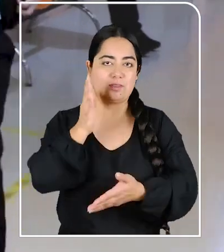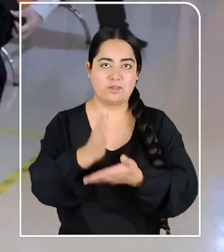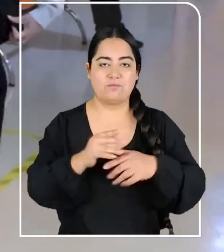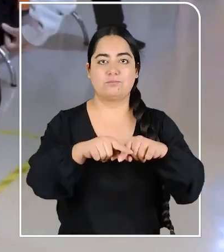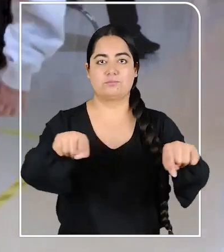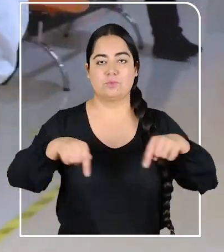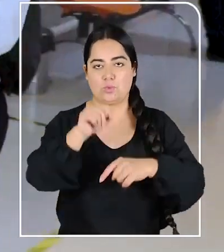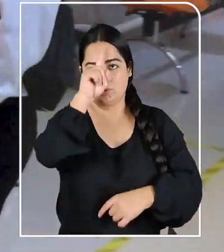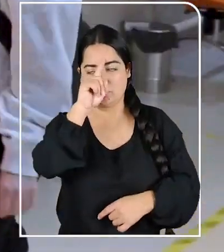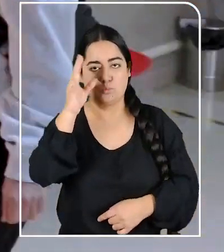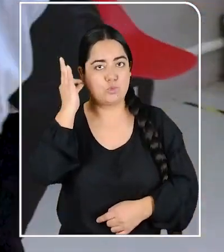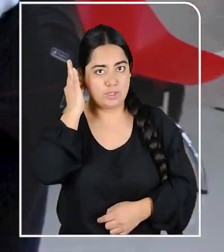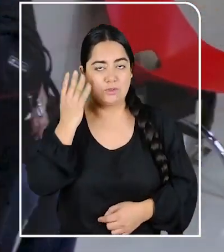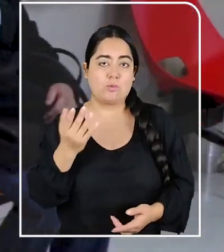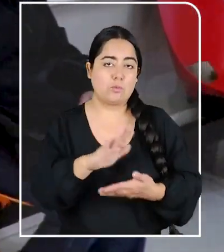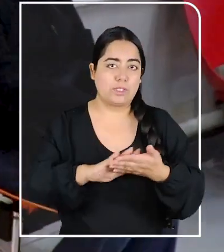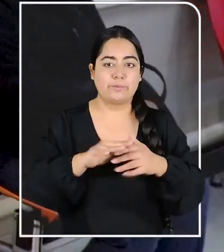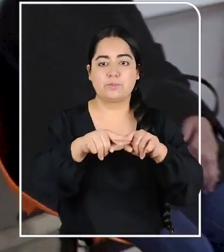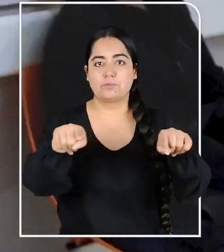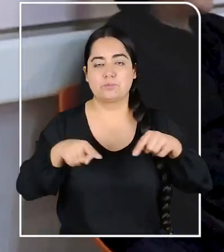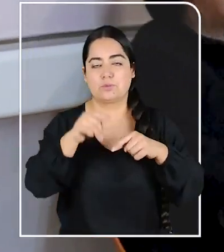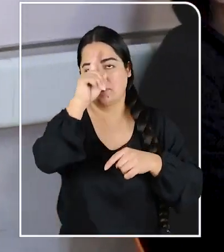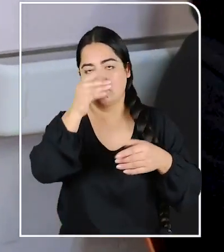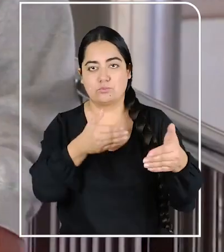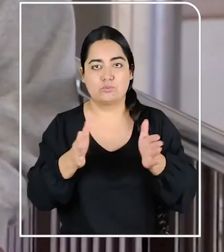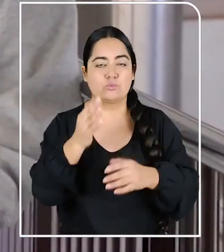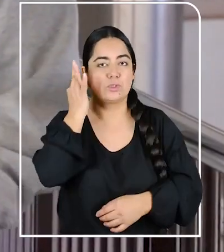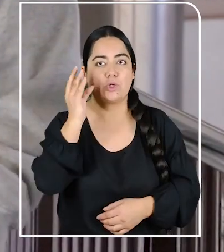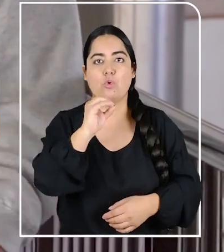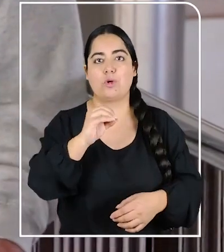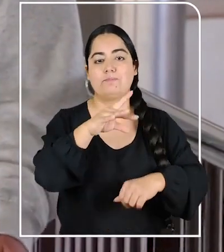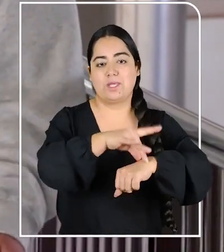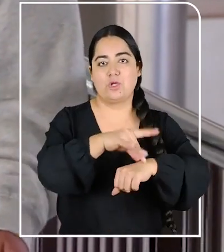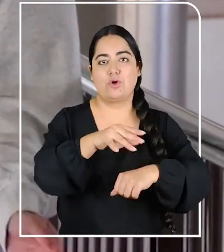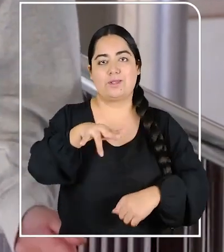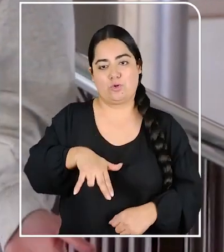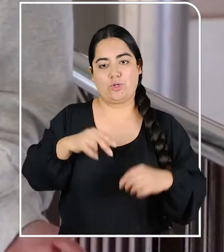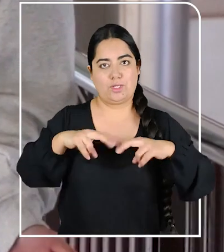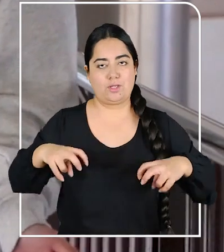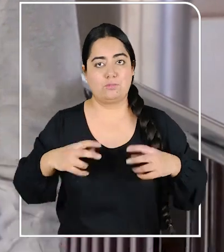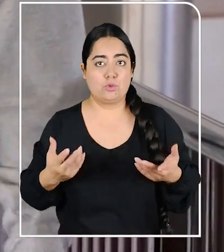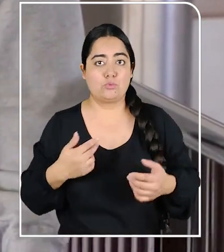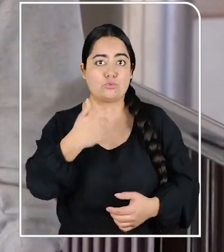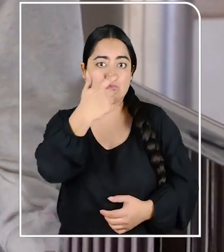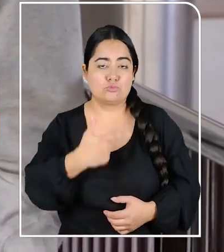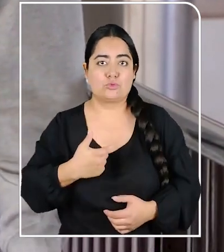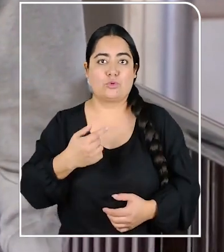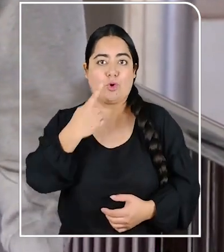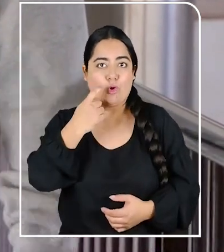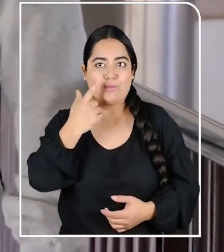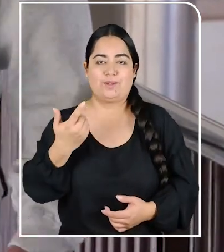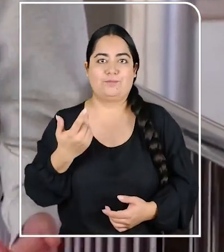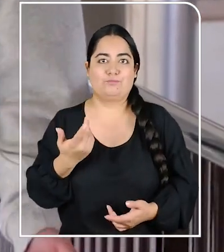tengo que atender sí o sí en un consultorio de mujer, como un polifuncionario de mujer o ginecología porque tengo útero, pero